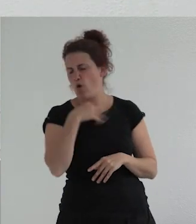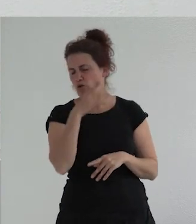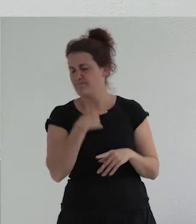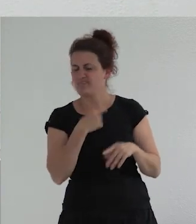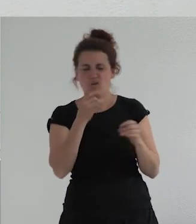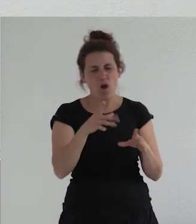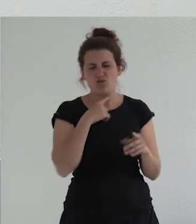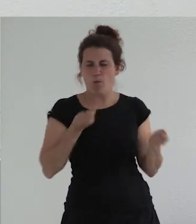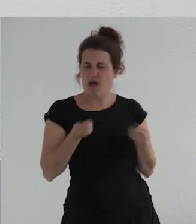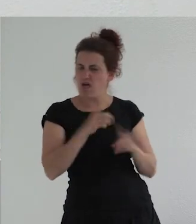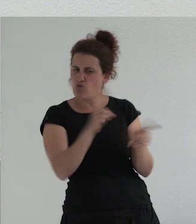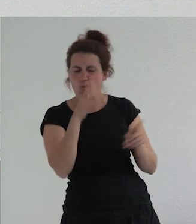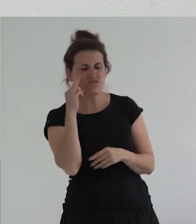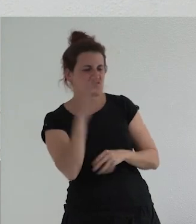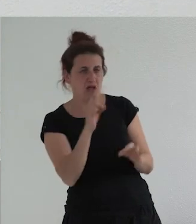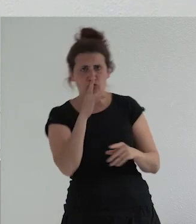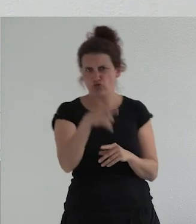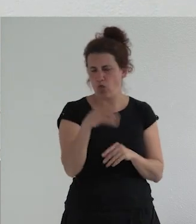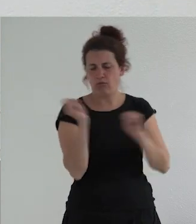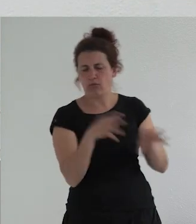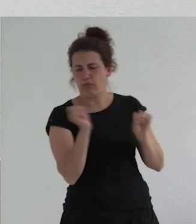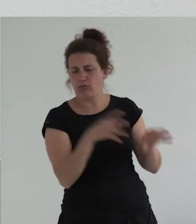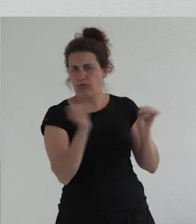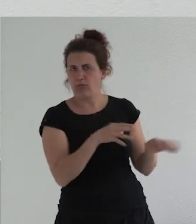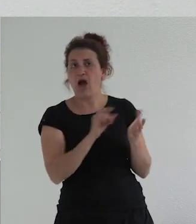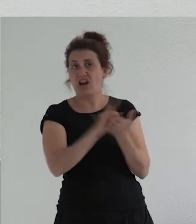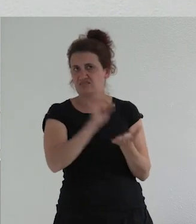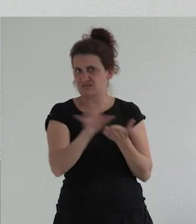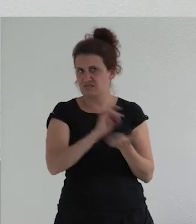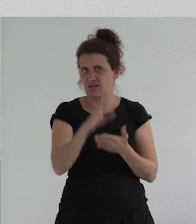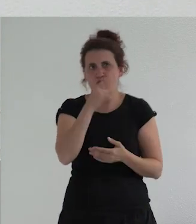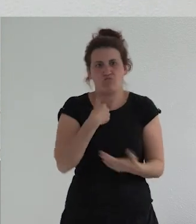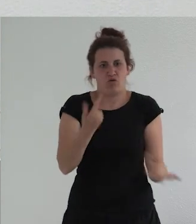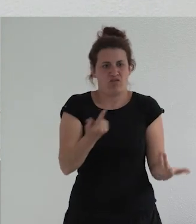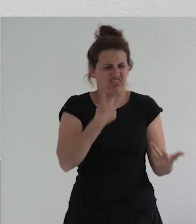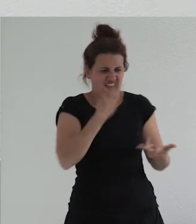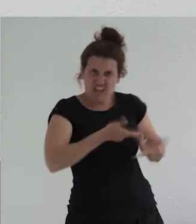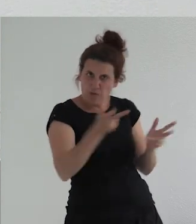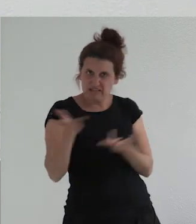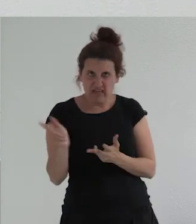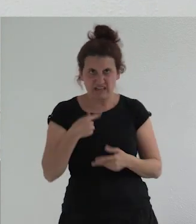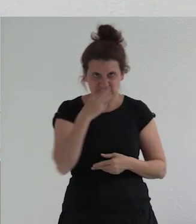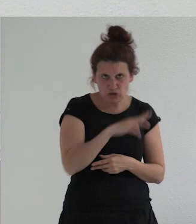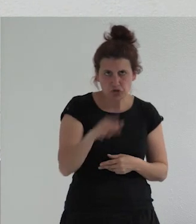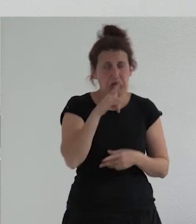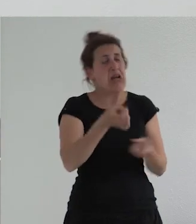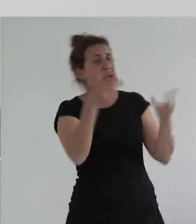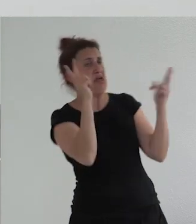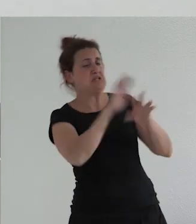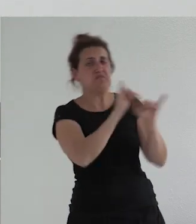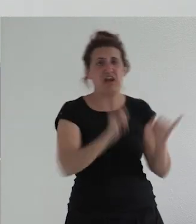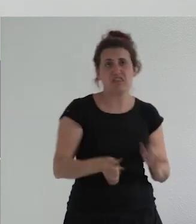lo cojo porque es de niñas o sea todas esas renuncias gratuitas nos dicen algo de la libertad de esos niños son más libres y más felices bueno